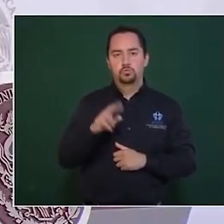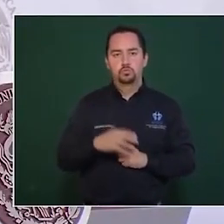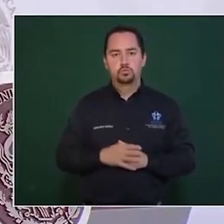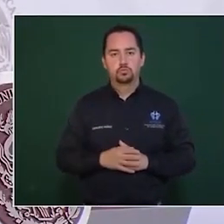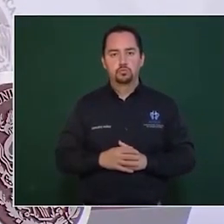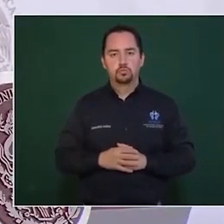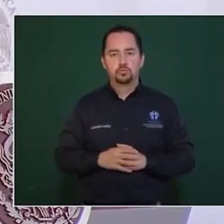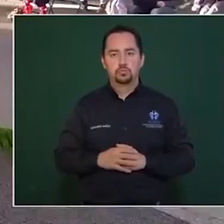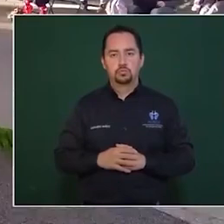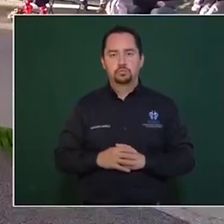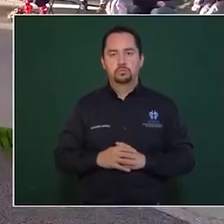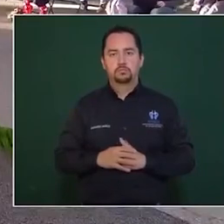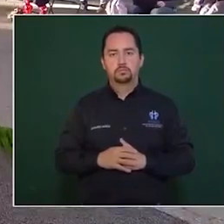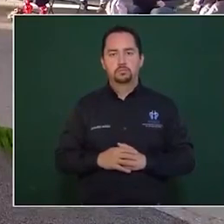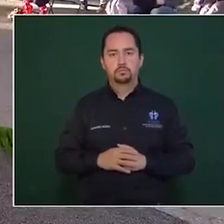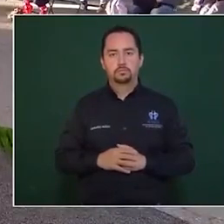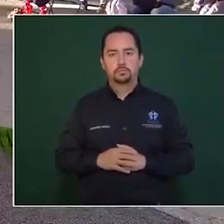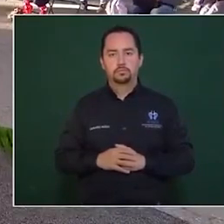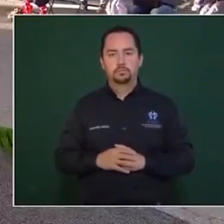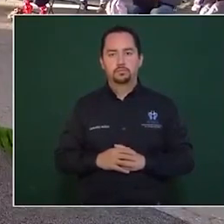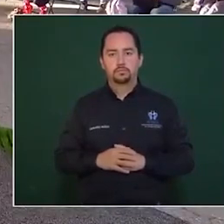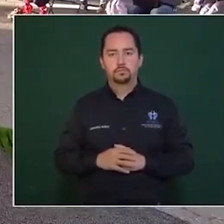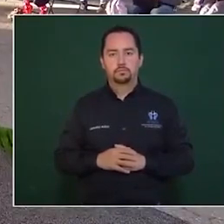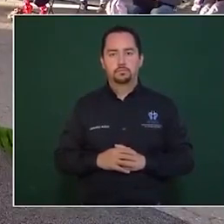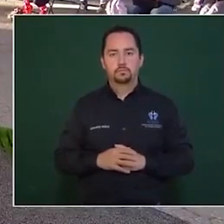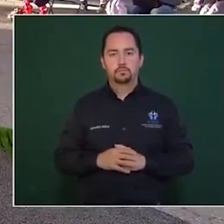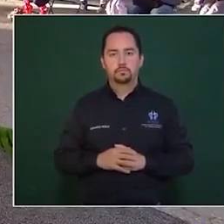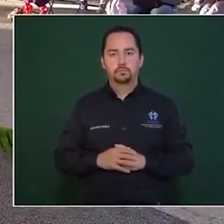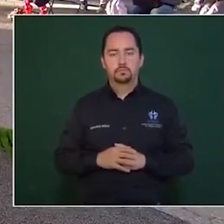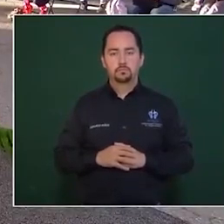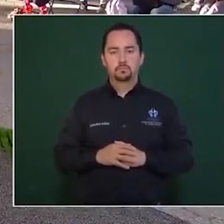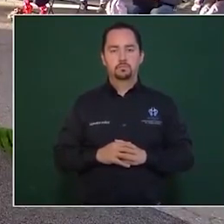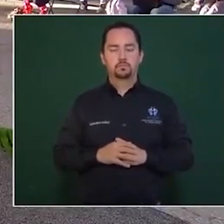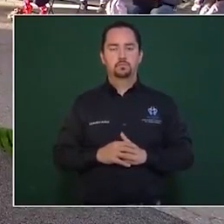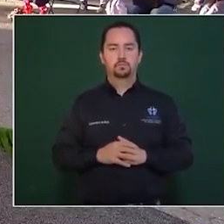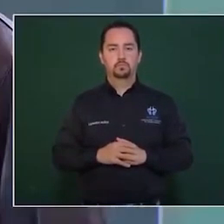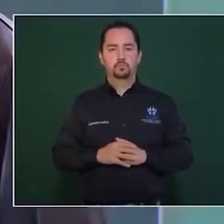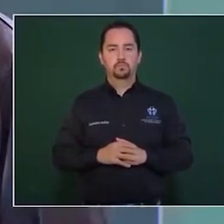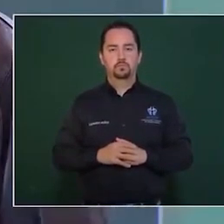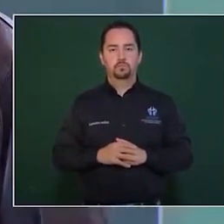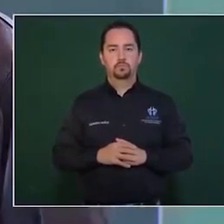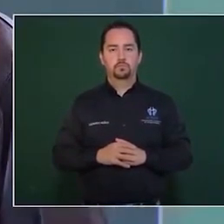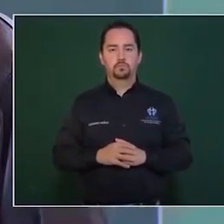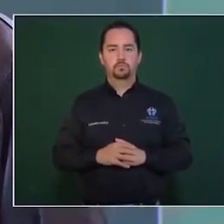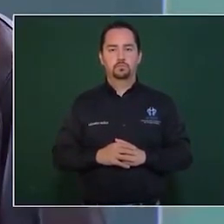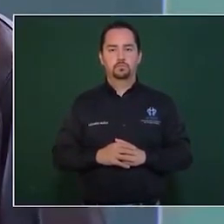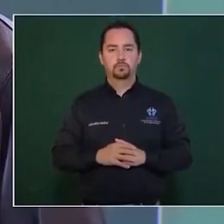versó